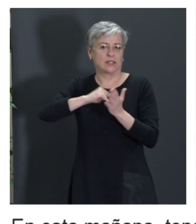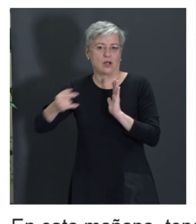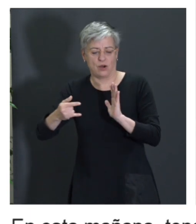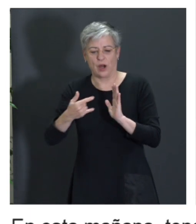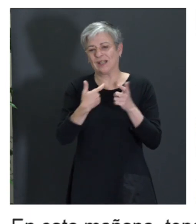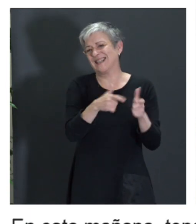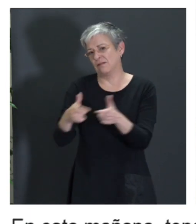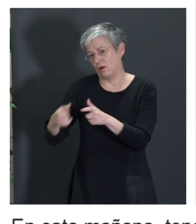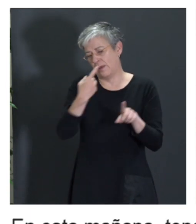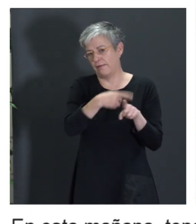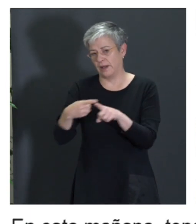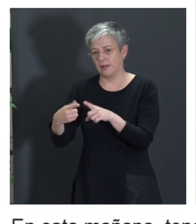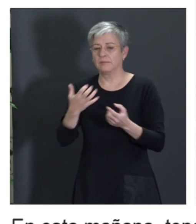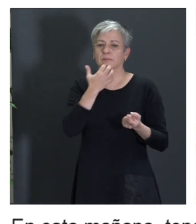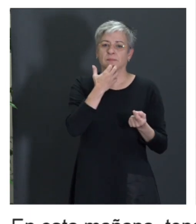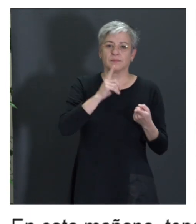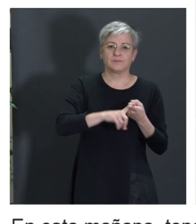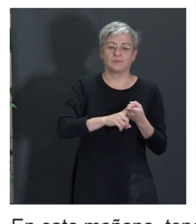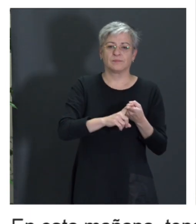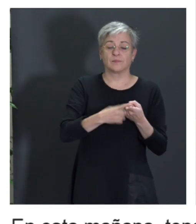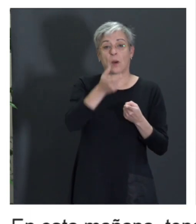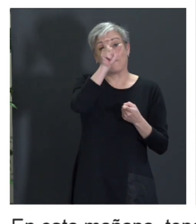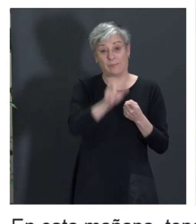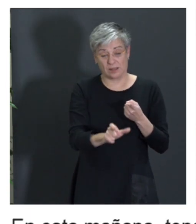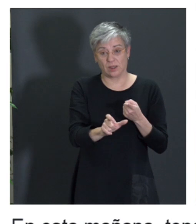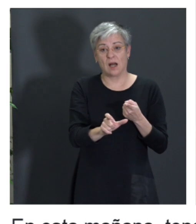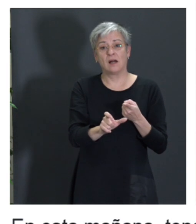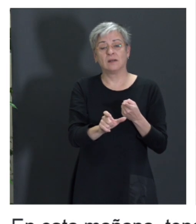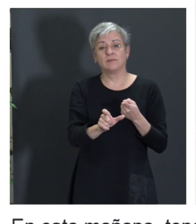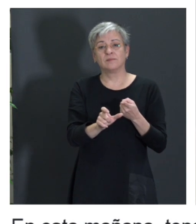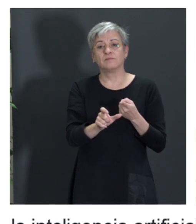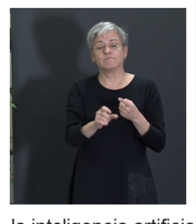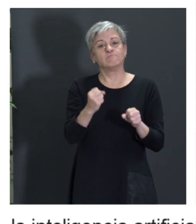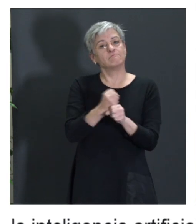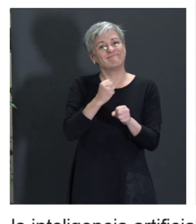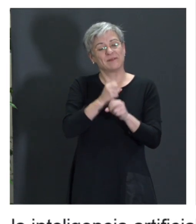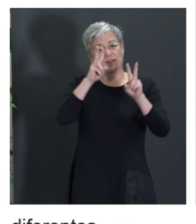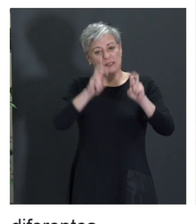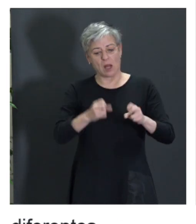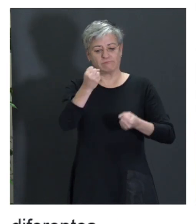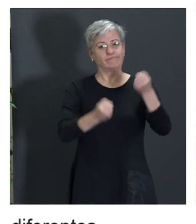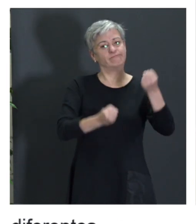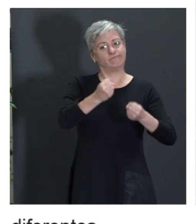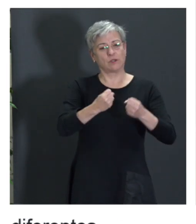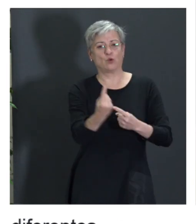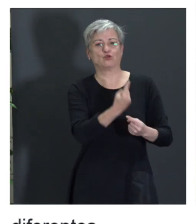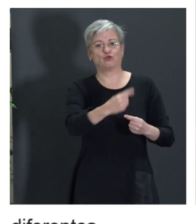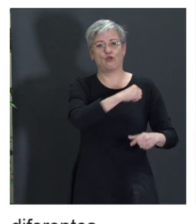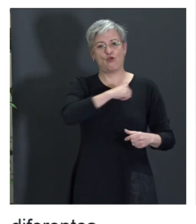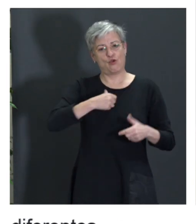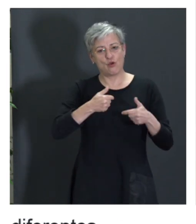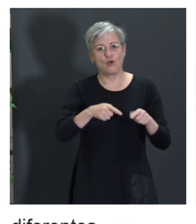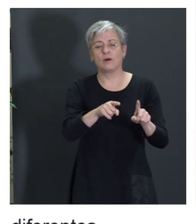diferentes. Después tenemos a una persona que está trabajando en el tema del vehículo autónomo, que es